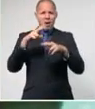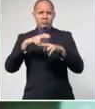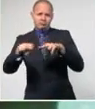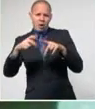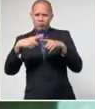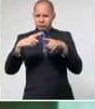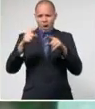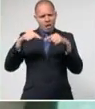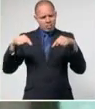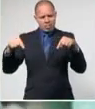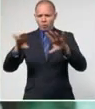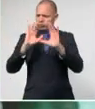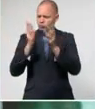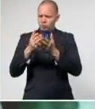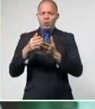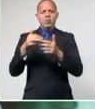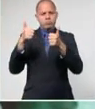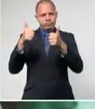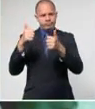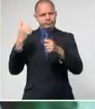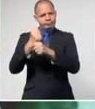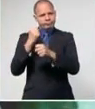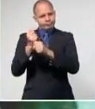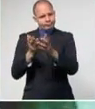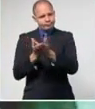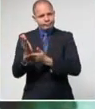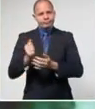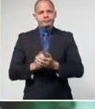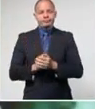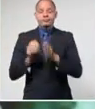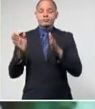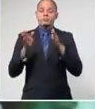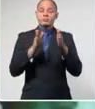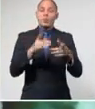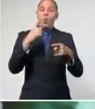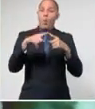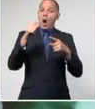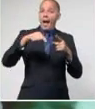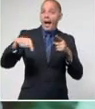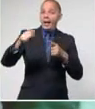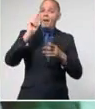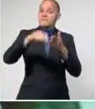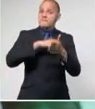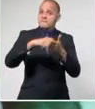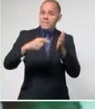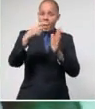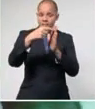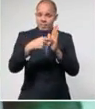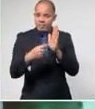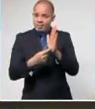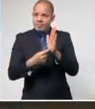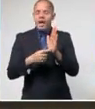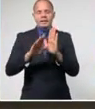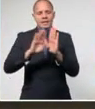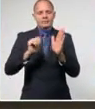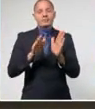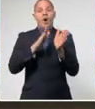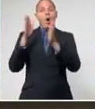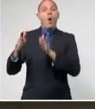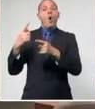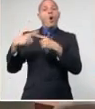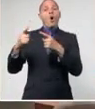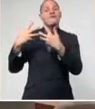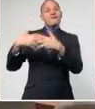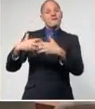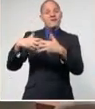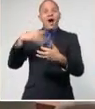De igual forma, se restablecieron los trabajos principales de inversiones en la provincia y se ejecutan las reparaciones de los centrales azucareros. En tanto,